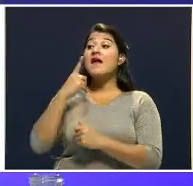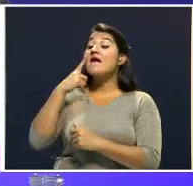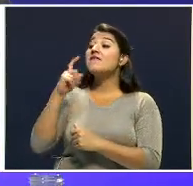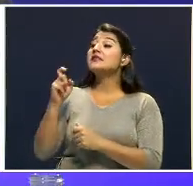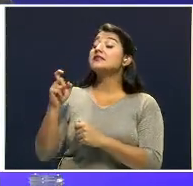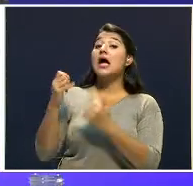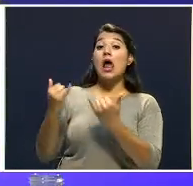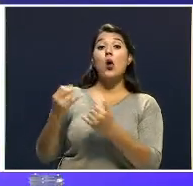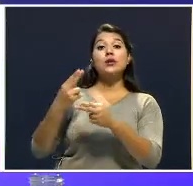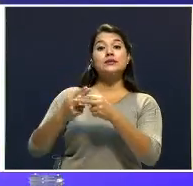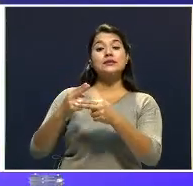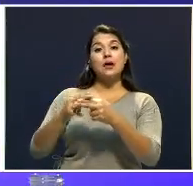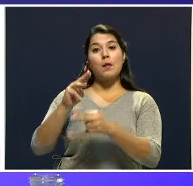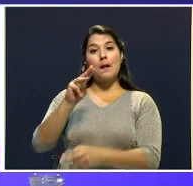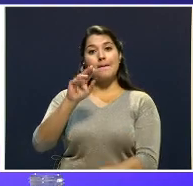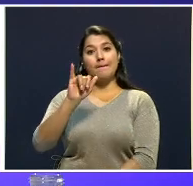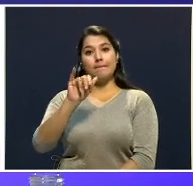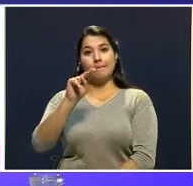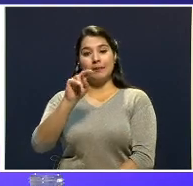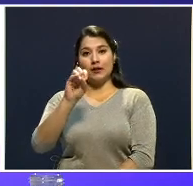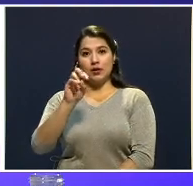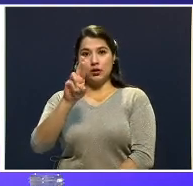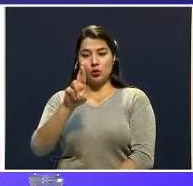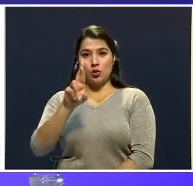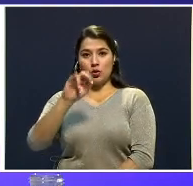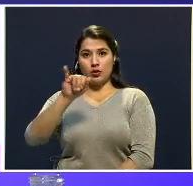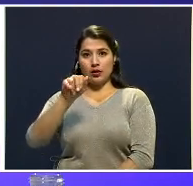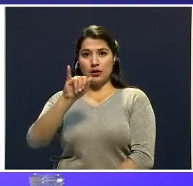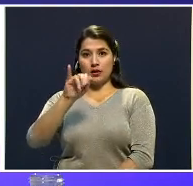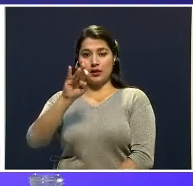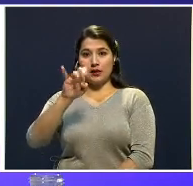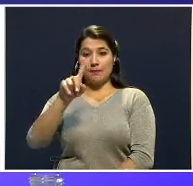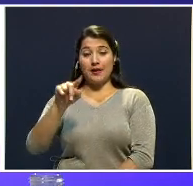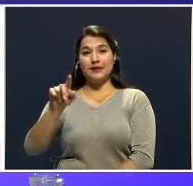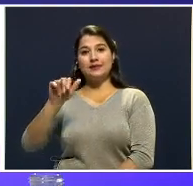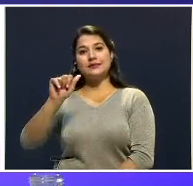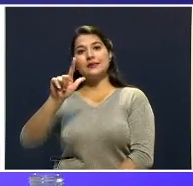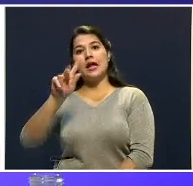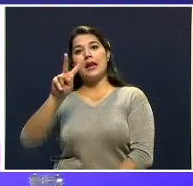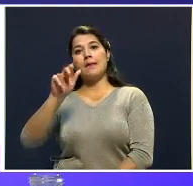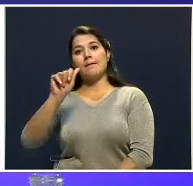Maynor Jiménez Alvarado, actualmente es juez penal en Puriscal.